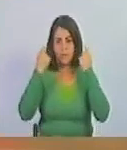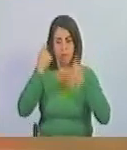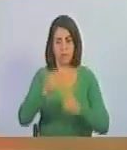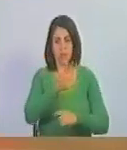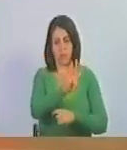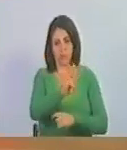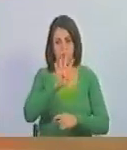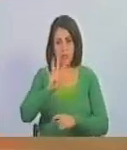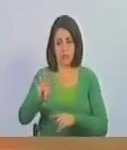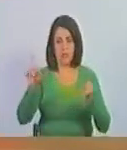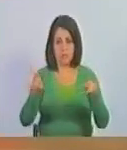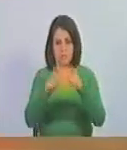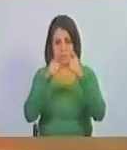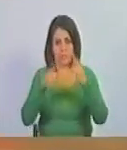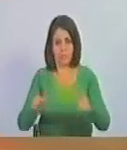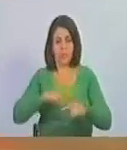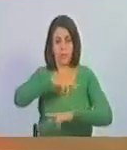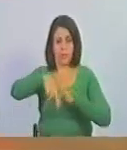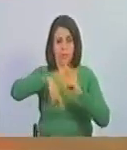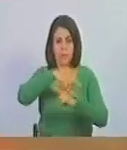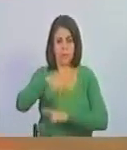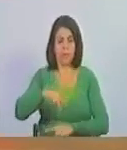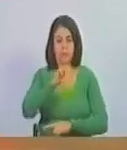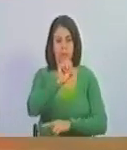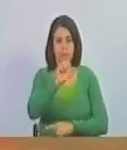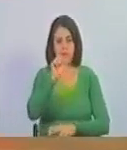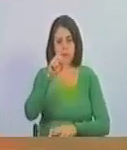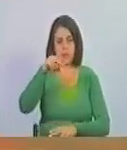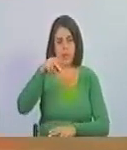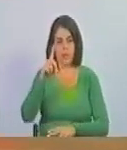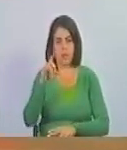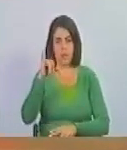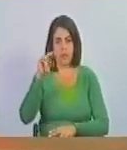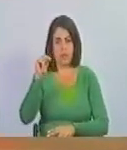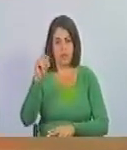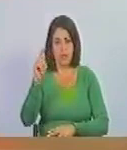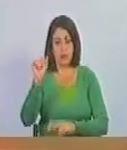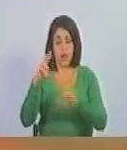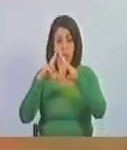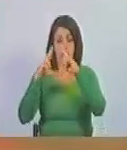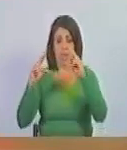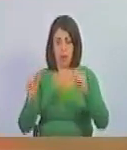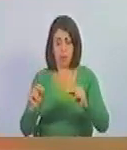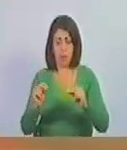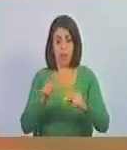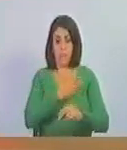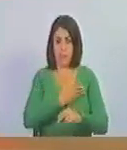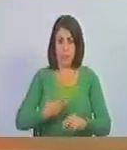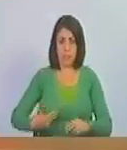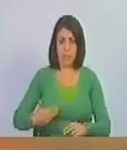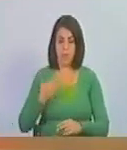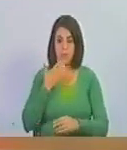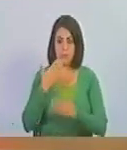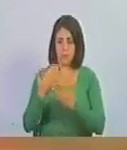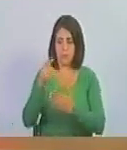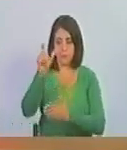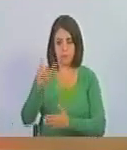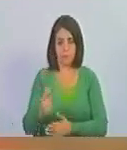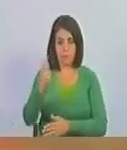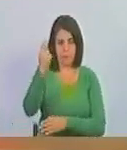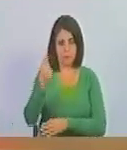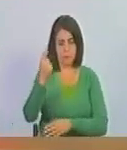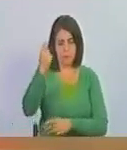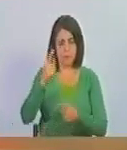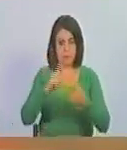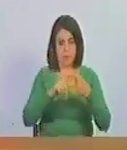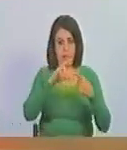el 44 aniversario de la Revolución Sandinista en la República de Nicaragua. El presidente otorgó el derecho de palabra a los